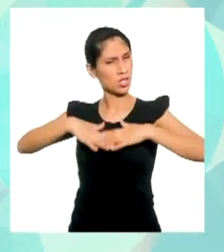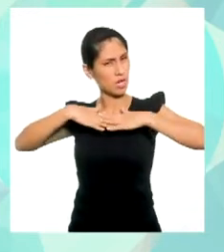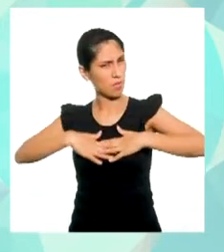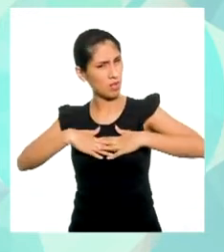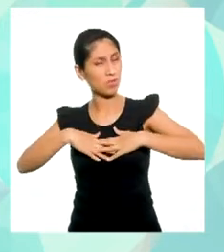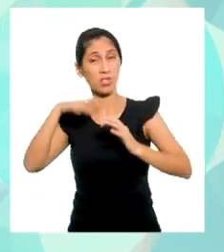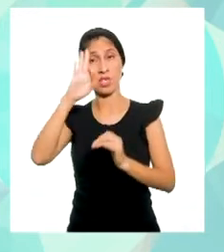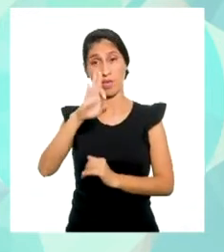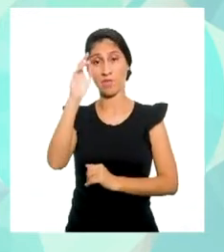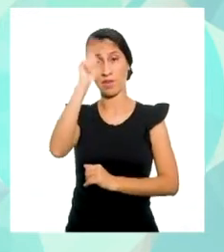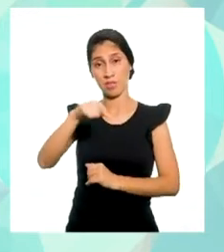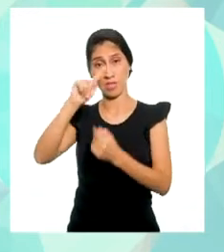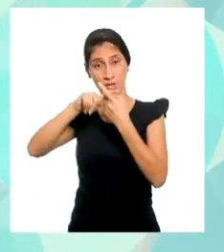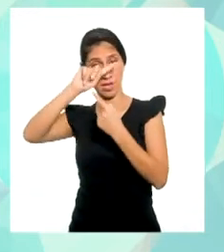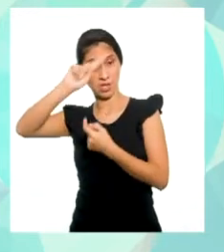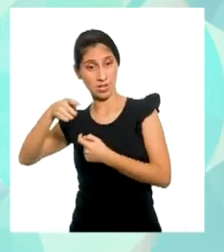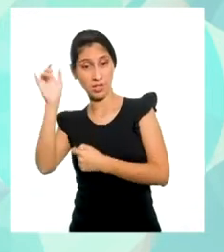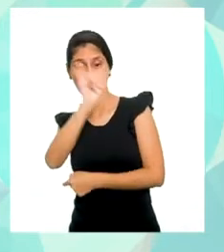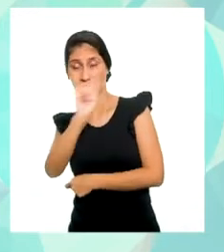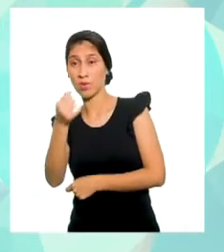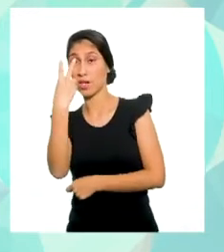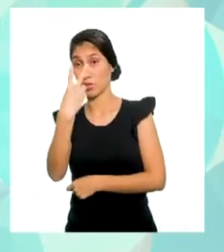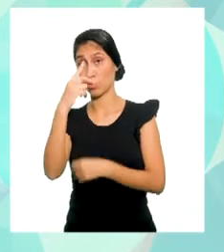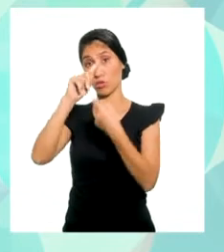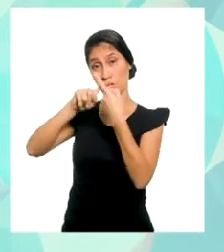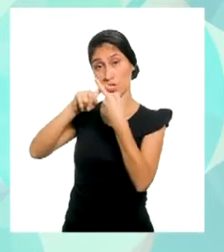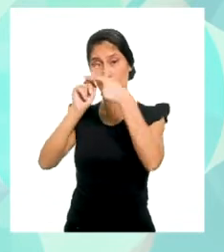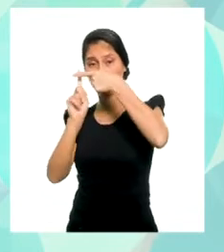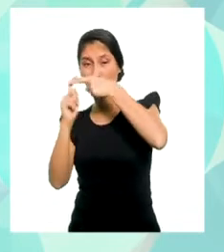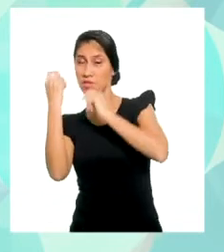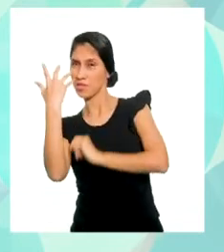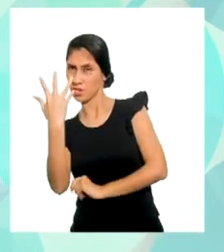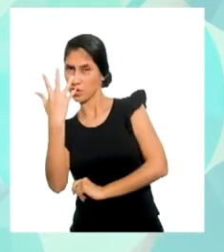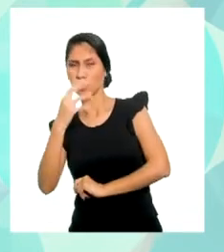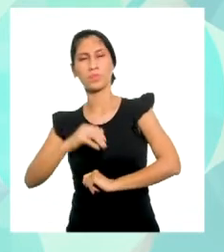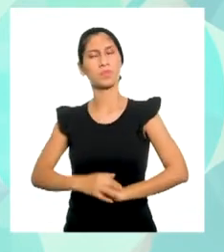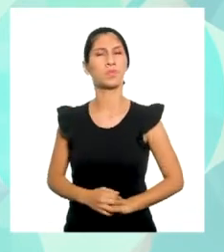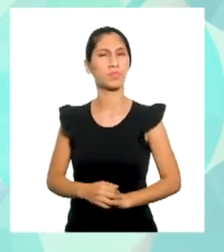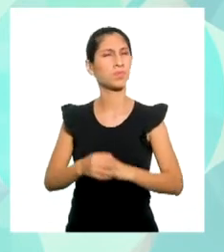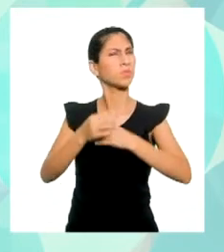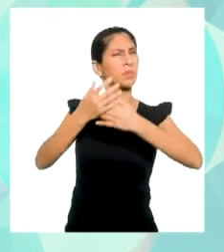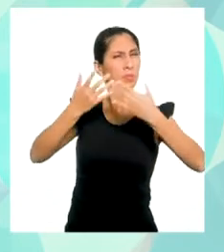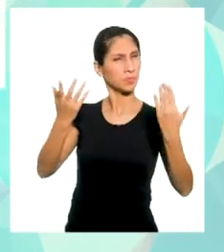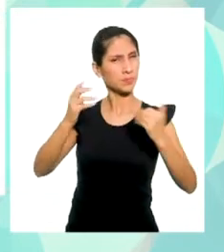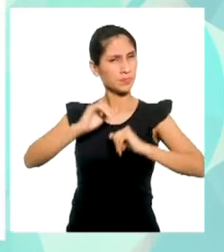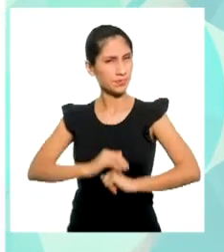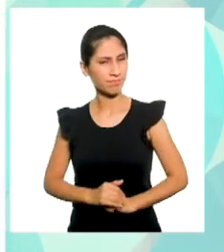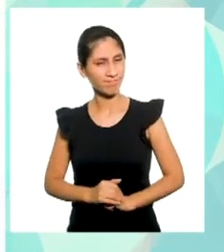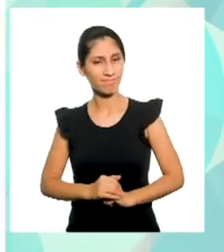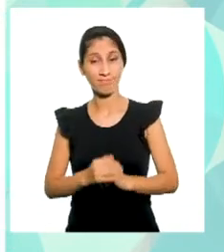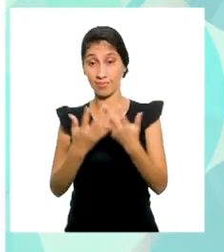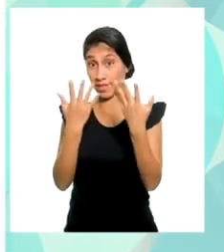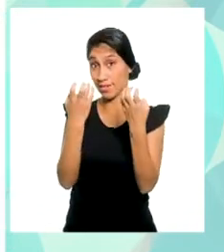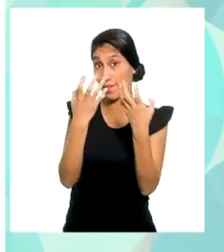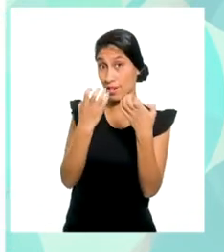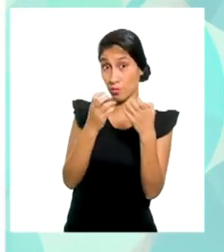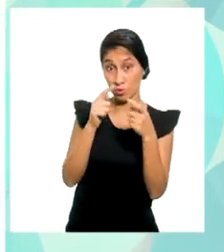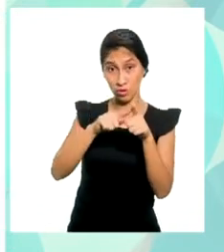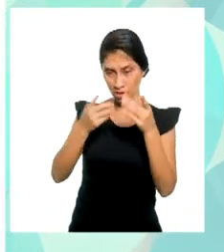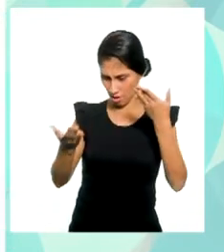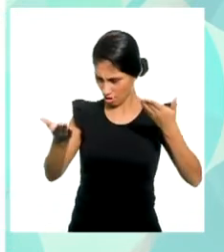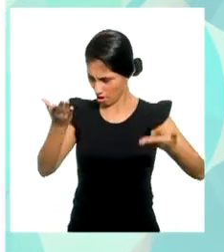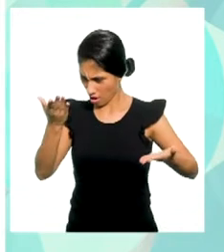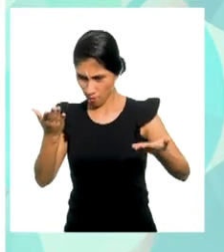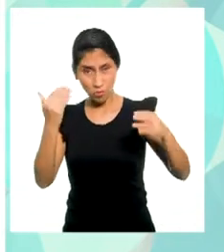es F de X es igual a 2 por X más 5. Entonces, si queremos que ambos